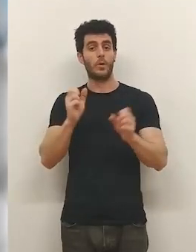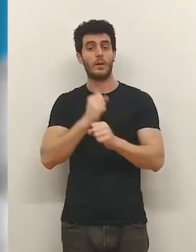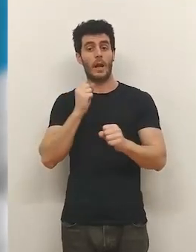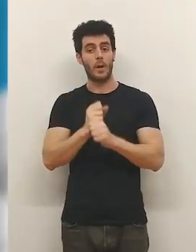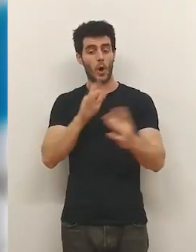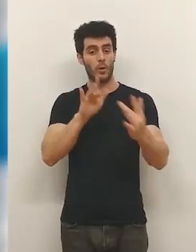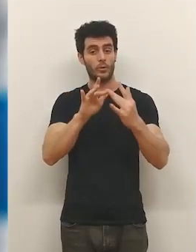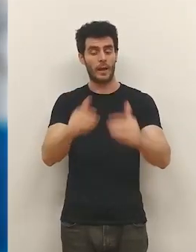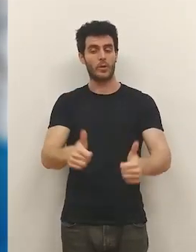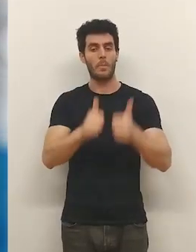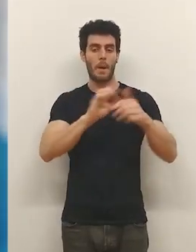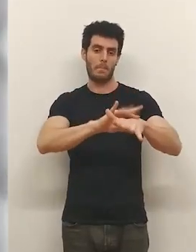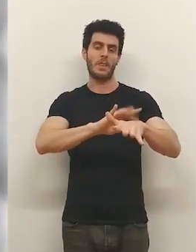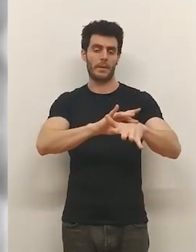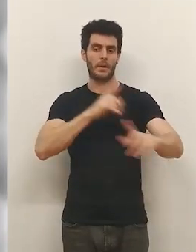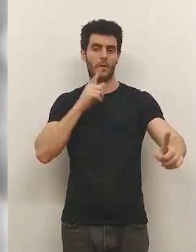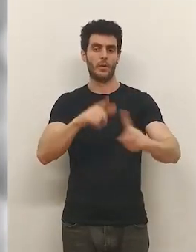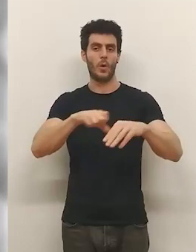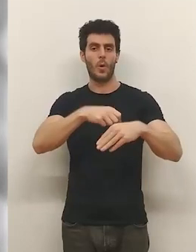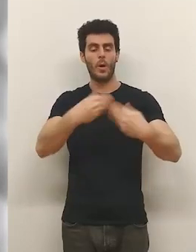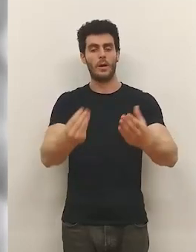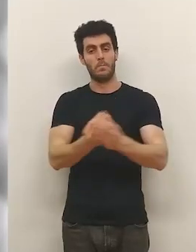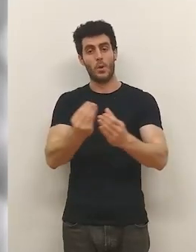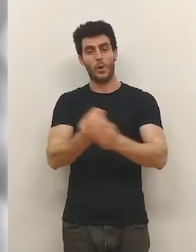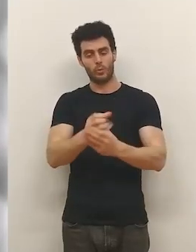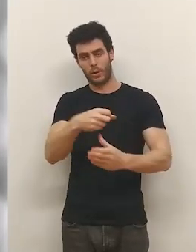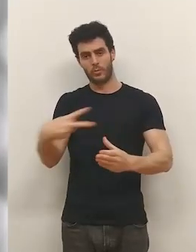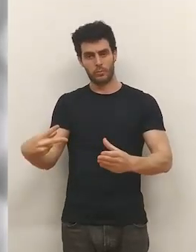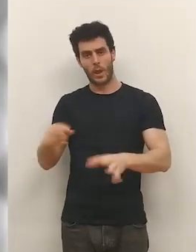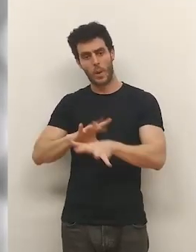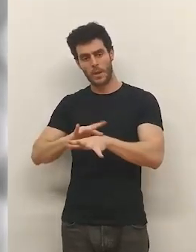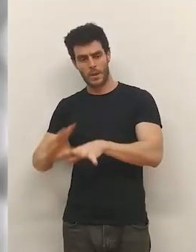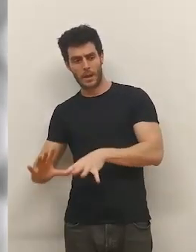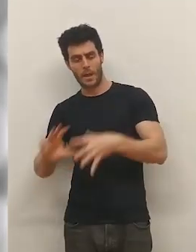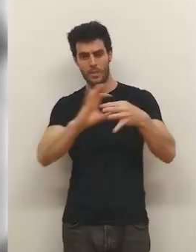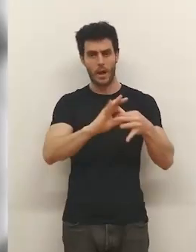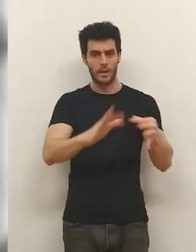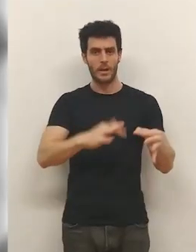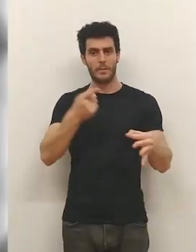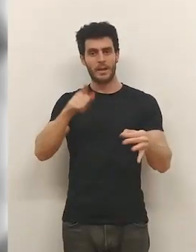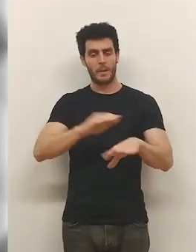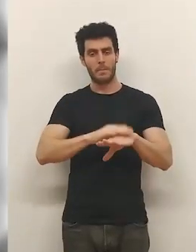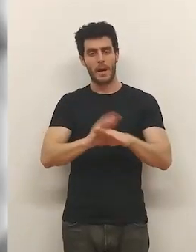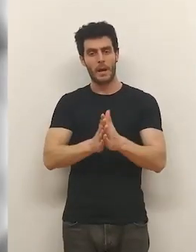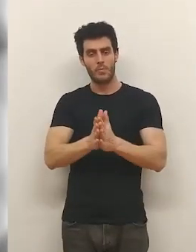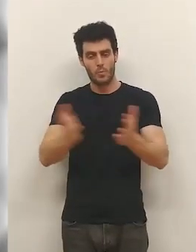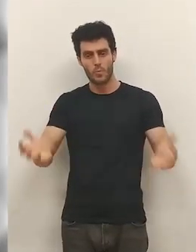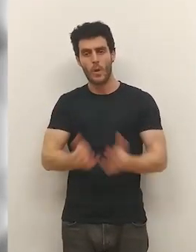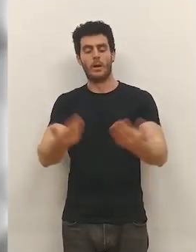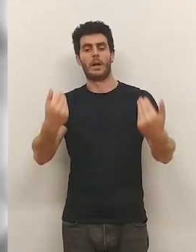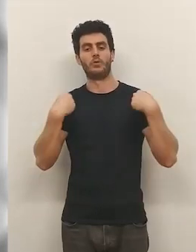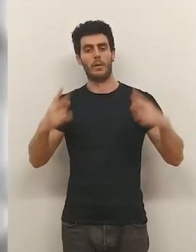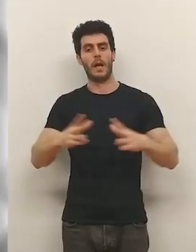trabajo... ...interactúen más con los pacientes... ...para lograr productos más orientados a ese paciente... ...y además para incentivar la